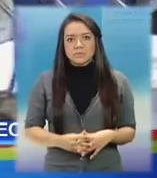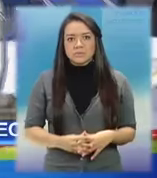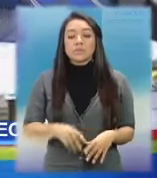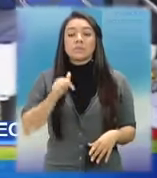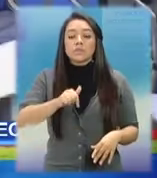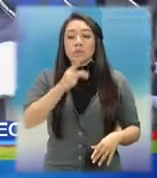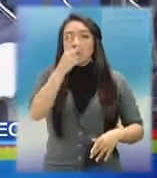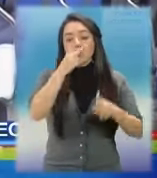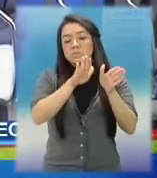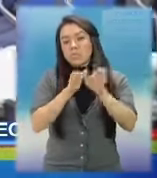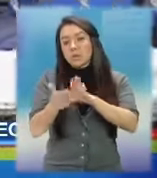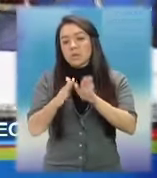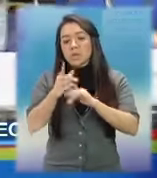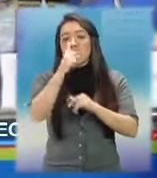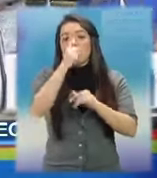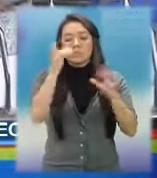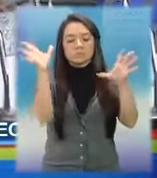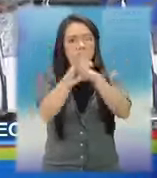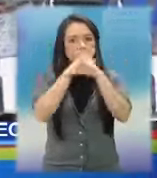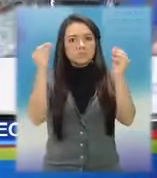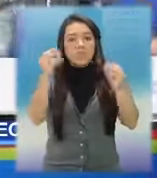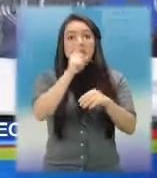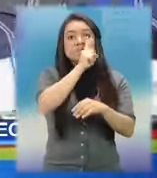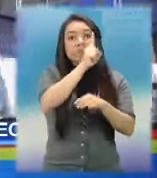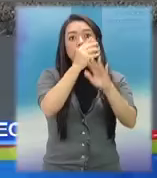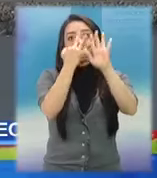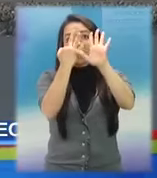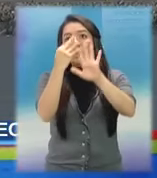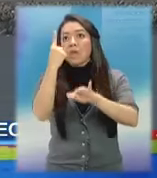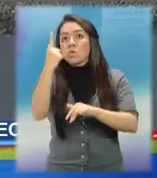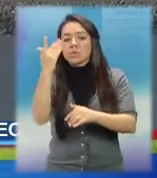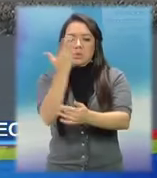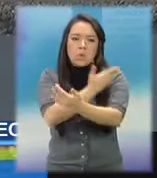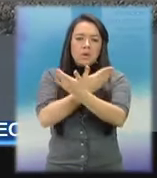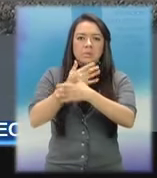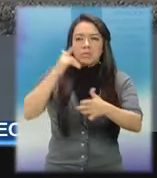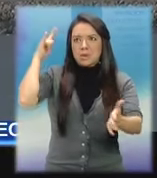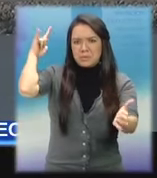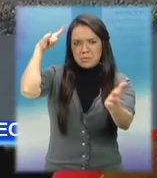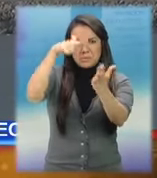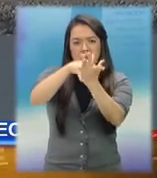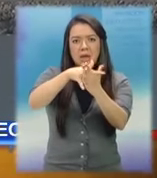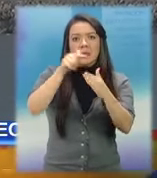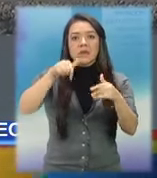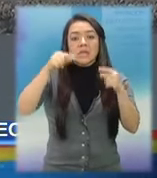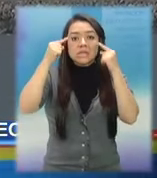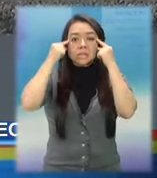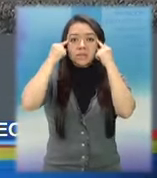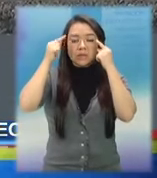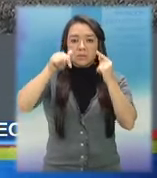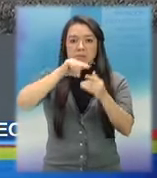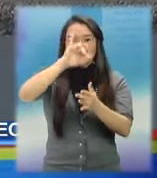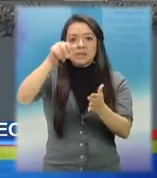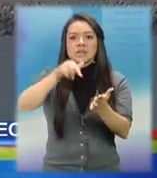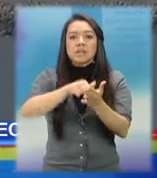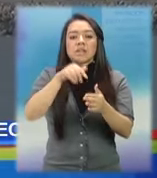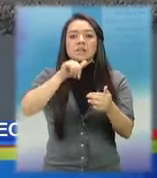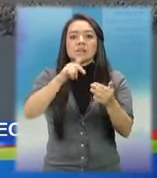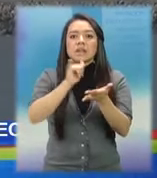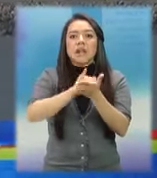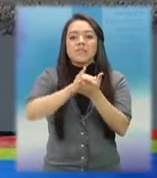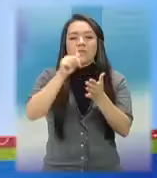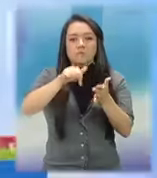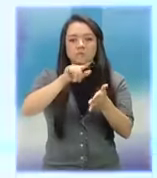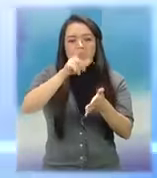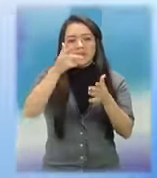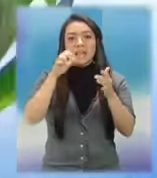Dos muertos, un desaparecido y 181 heridos es el resultado del accidente aéreo que ocurrió en el aeropuerto de San Francisco, California,